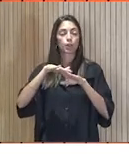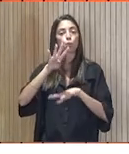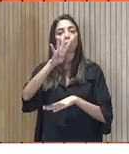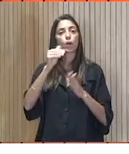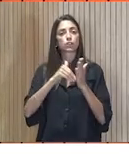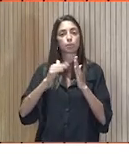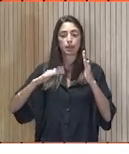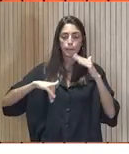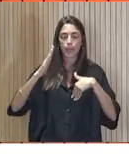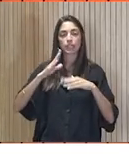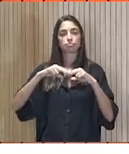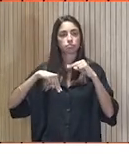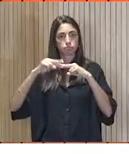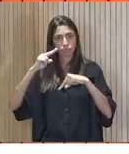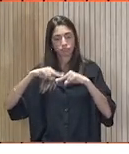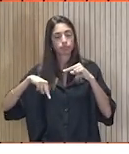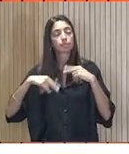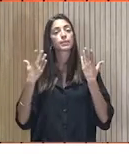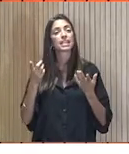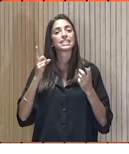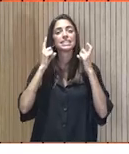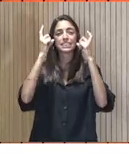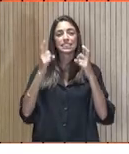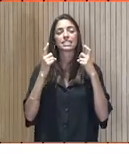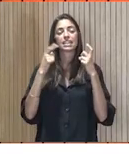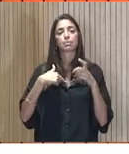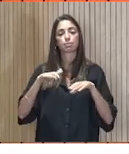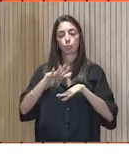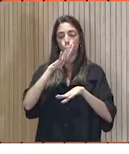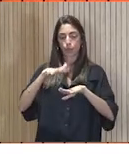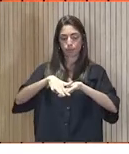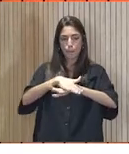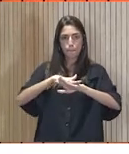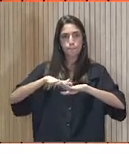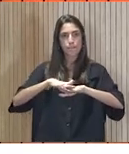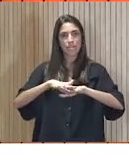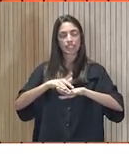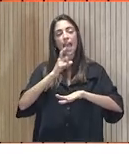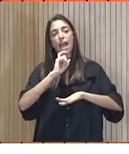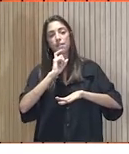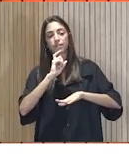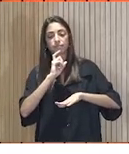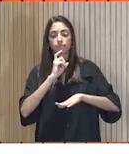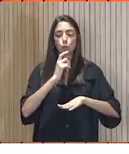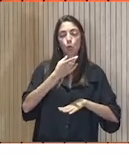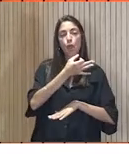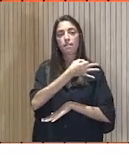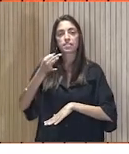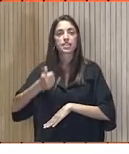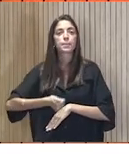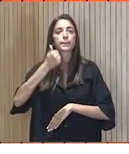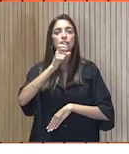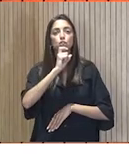esas líneas y procurar tener ideas siempre sobre una base ya ahora y es cómo ser más eficiente en el dinero que gastamos.